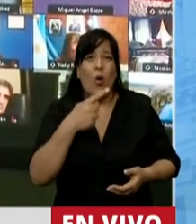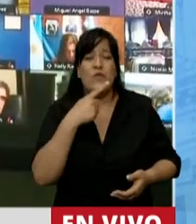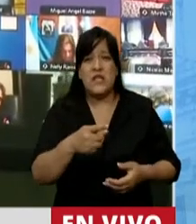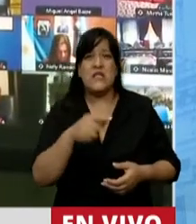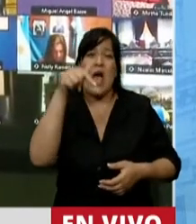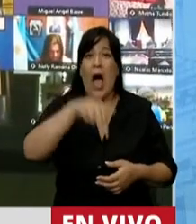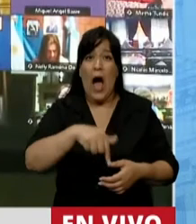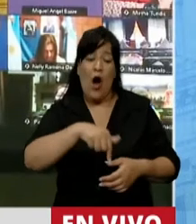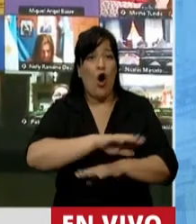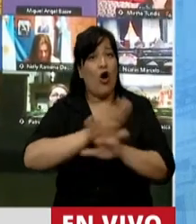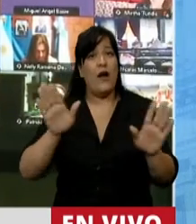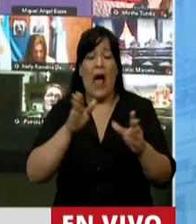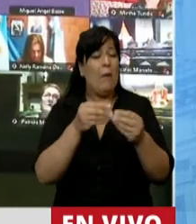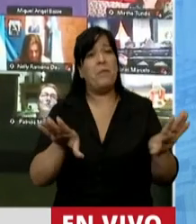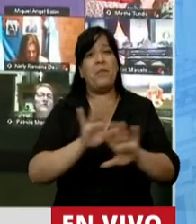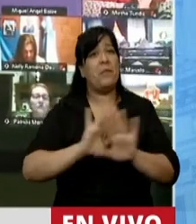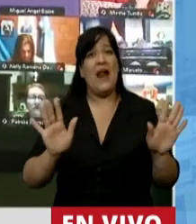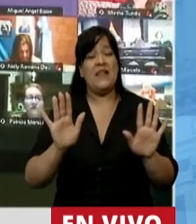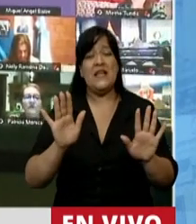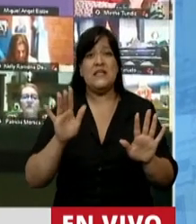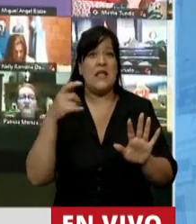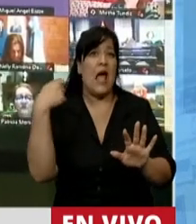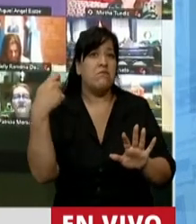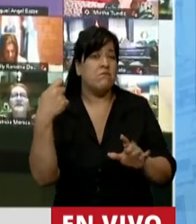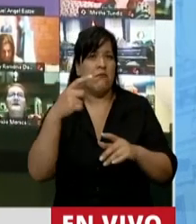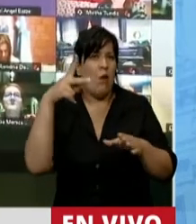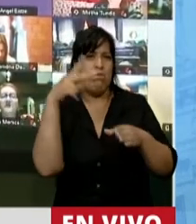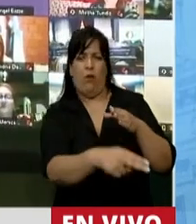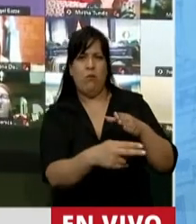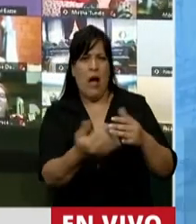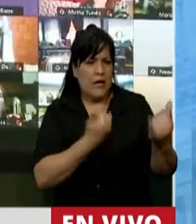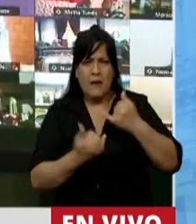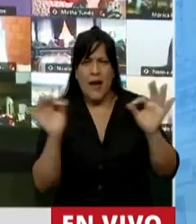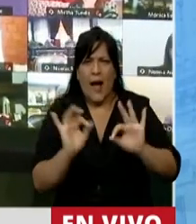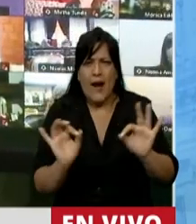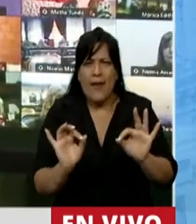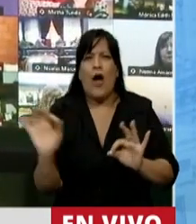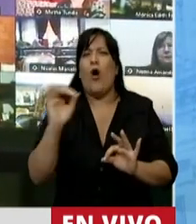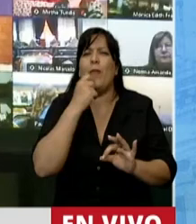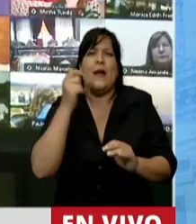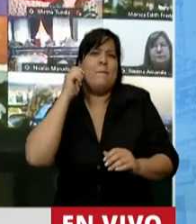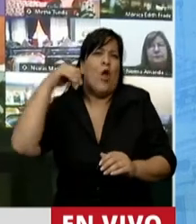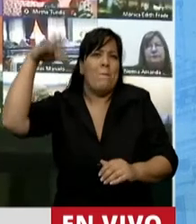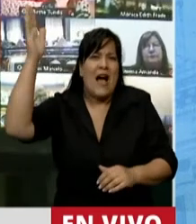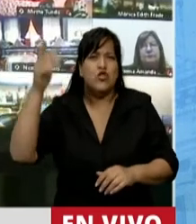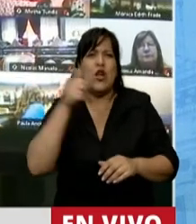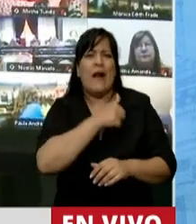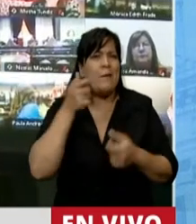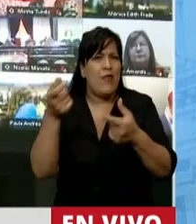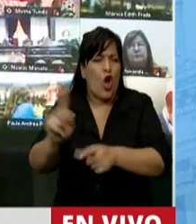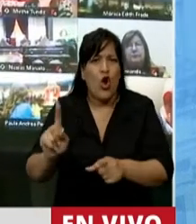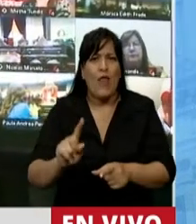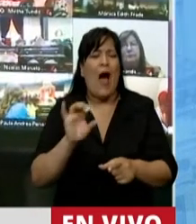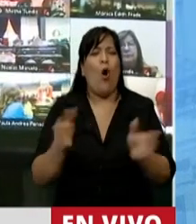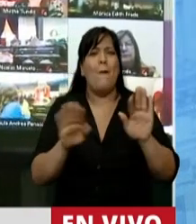a partir de hoy perdiste tu aporte sin darnos explicaciones o por qué a nuestros mayores les dejaban sus remedios, sus